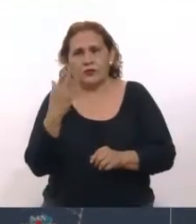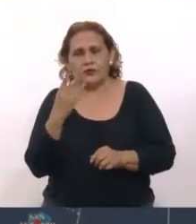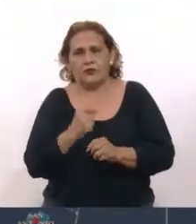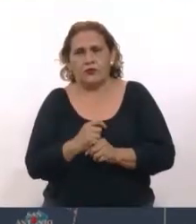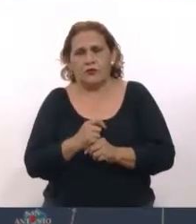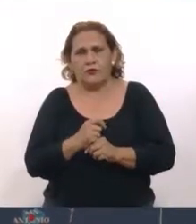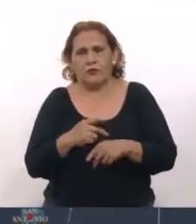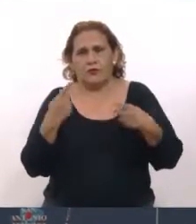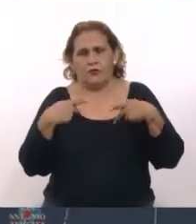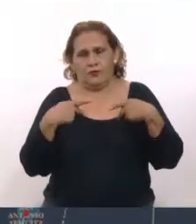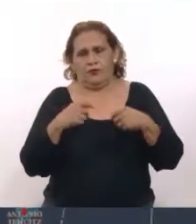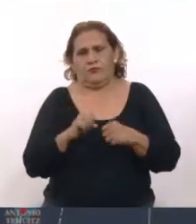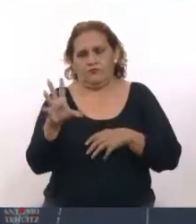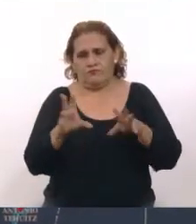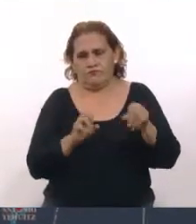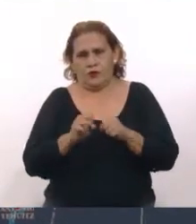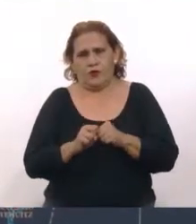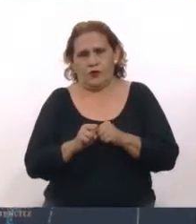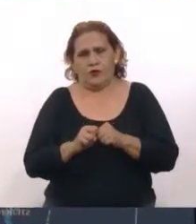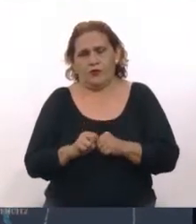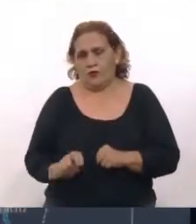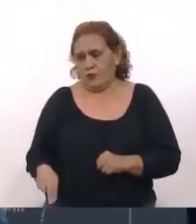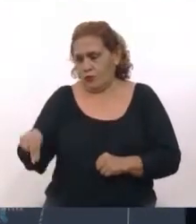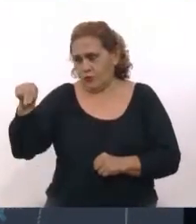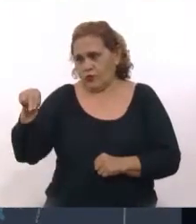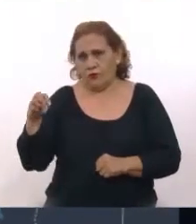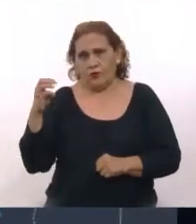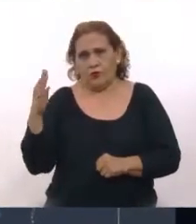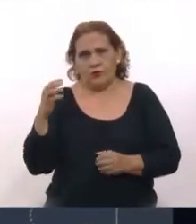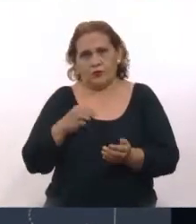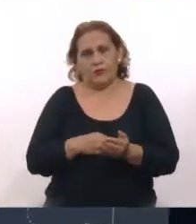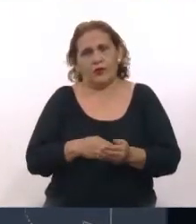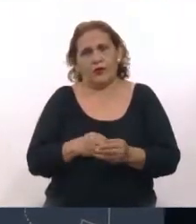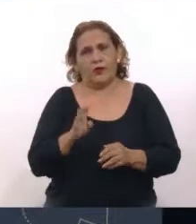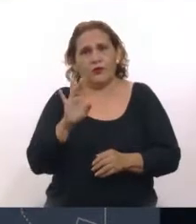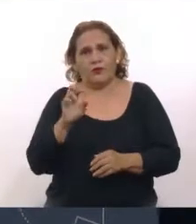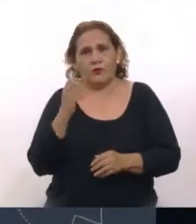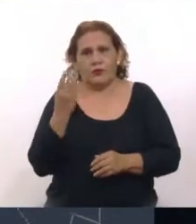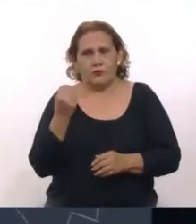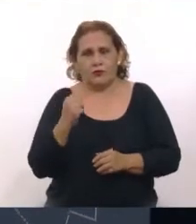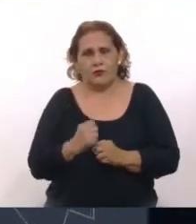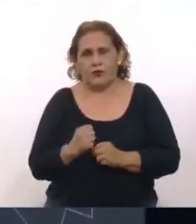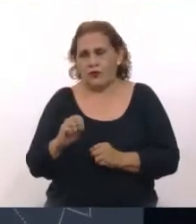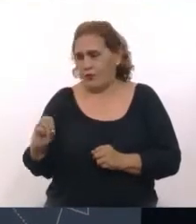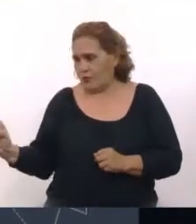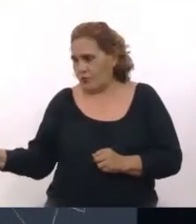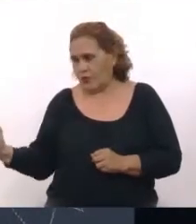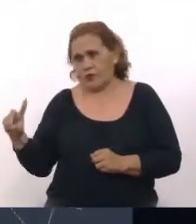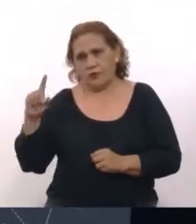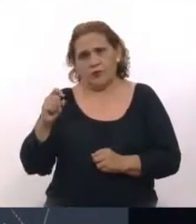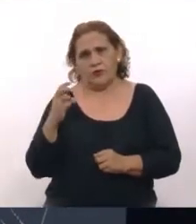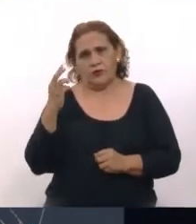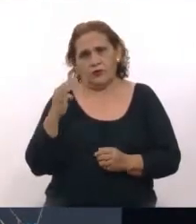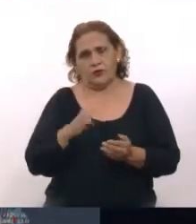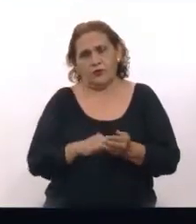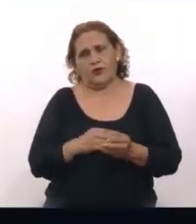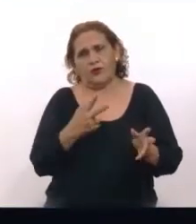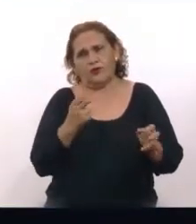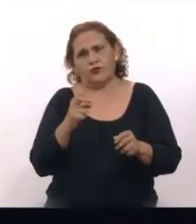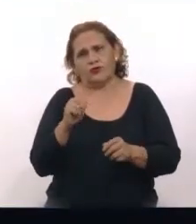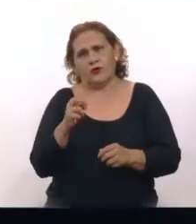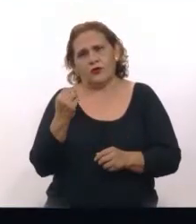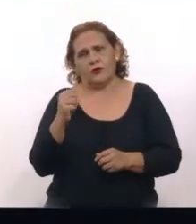contagiadas de coronavirus que viven en la zona norte, 4059, en la zona oriente, 3988,